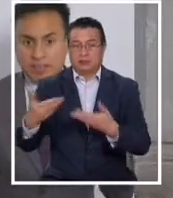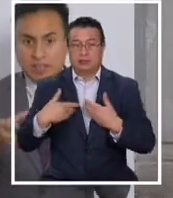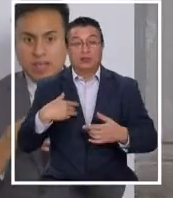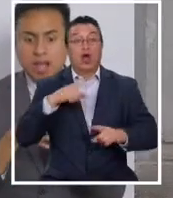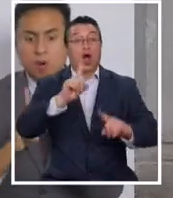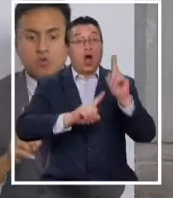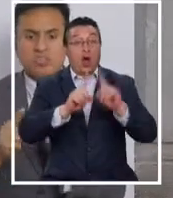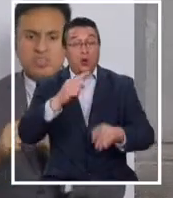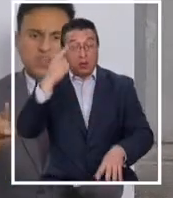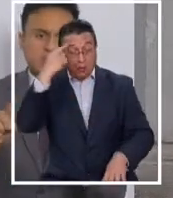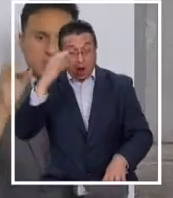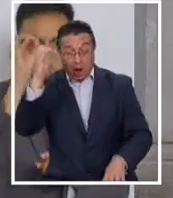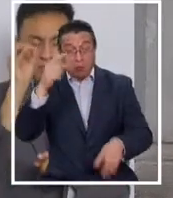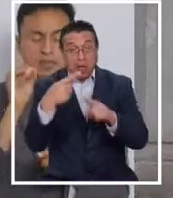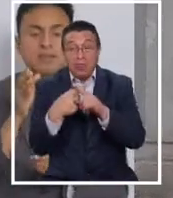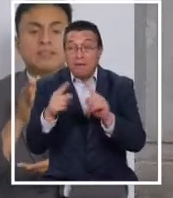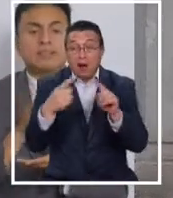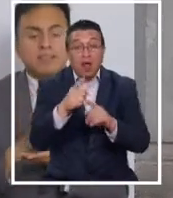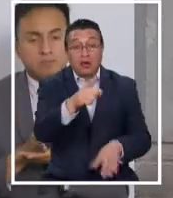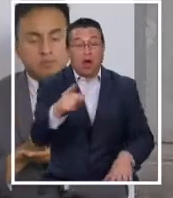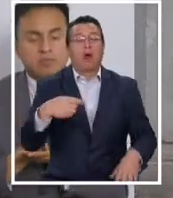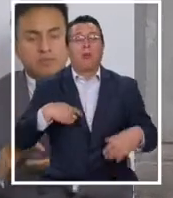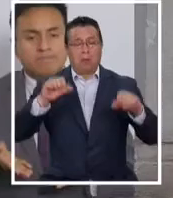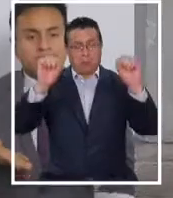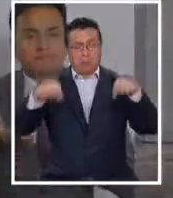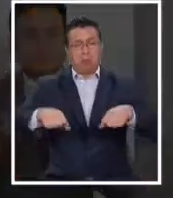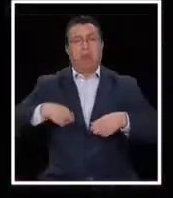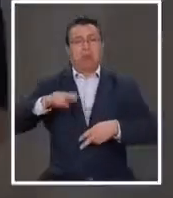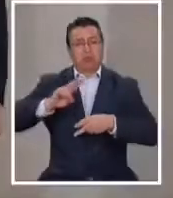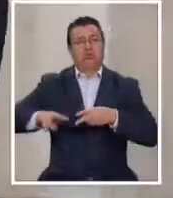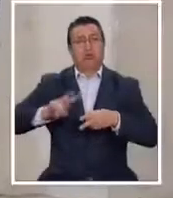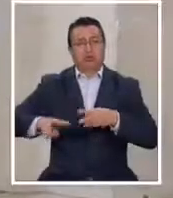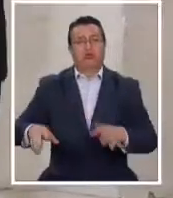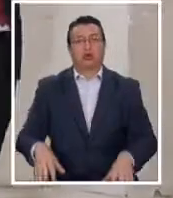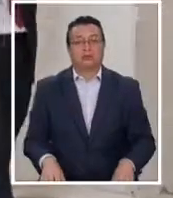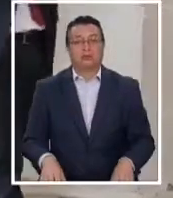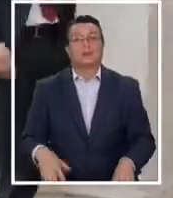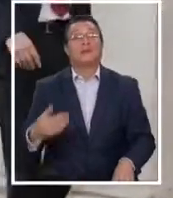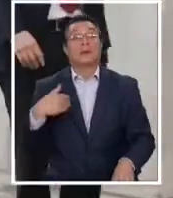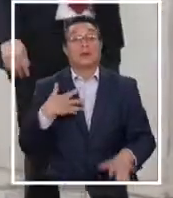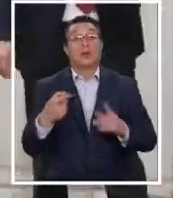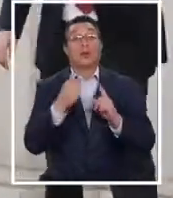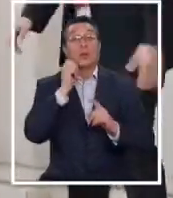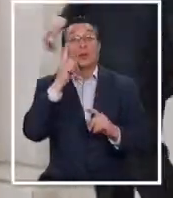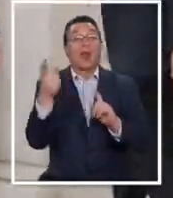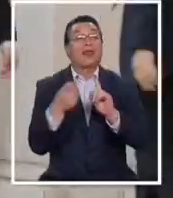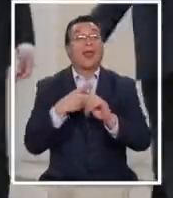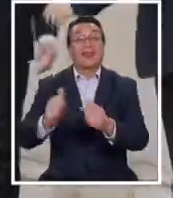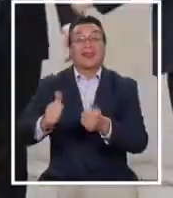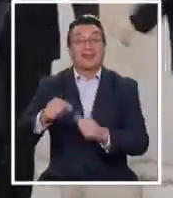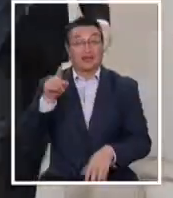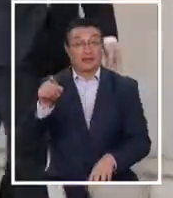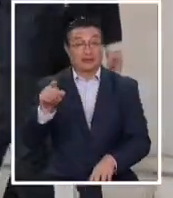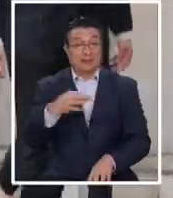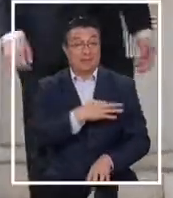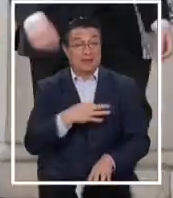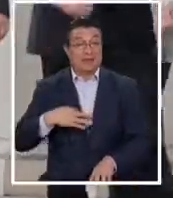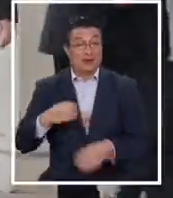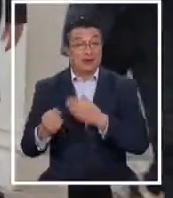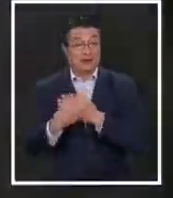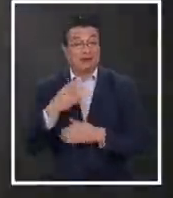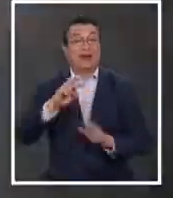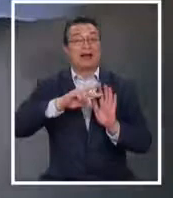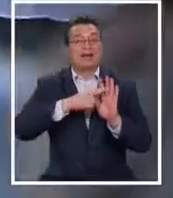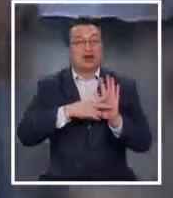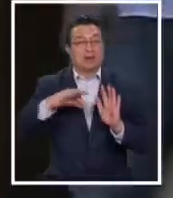alguien tiene diferencias, tenemos que estar dispuestos a solucionarlas. Uno de los principales desafíos de Melero es la reforma de pensiones.